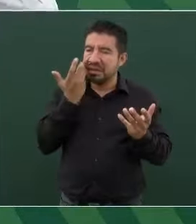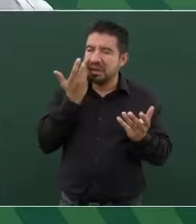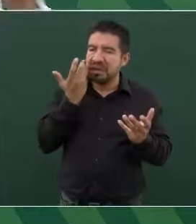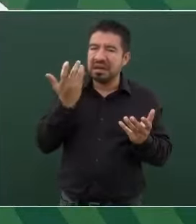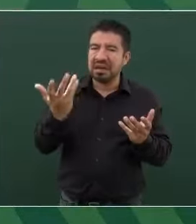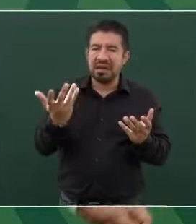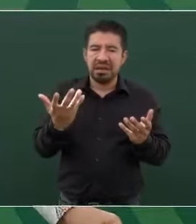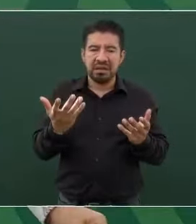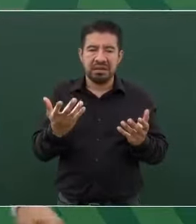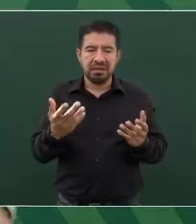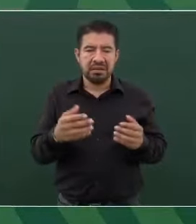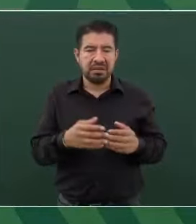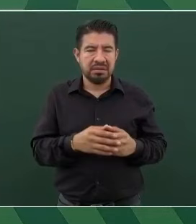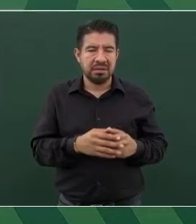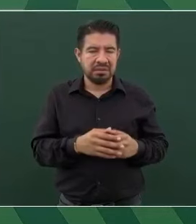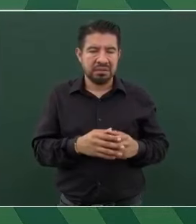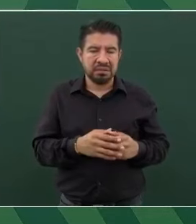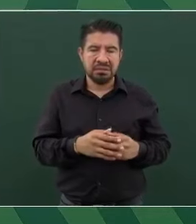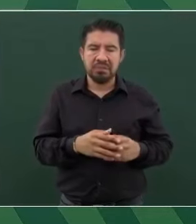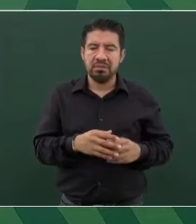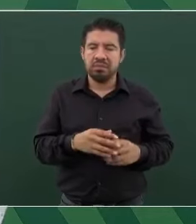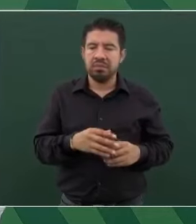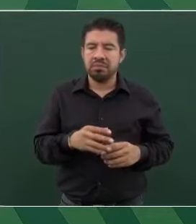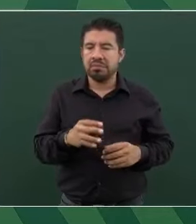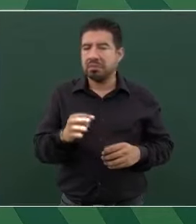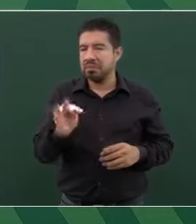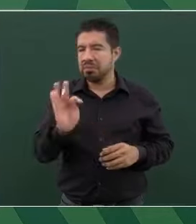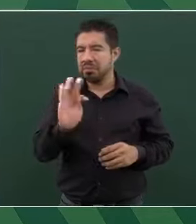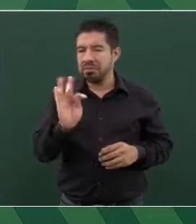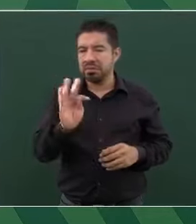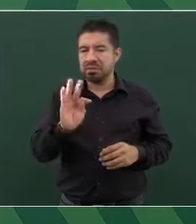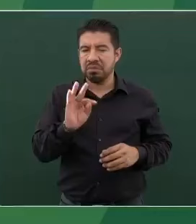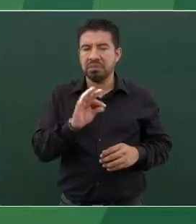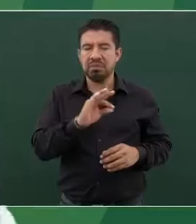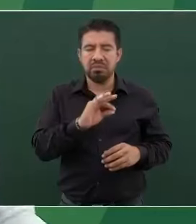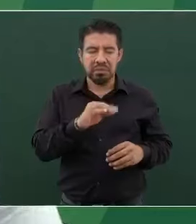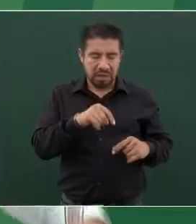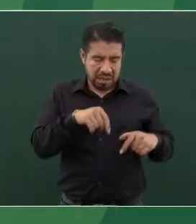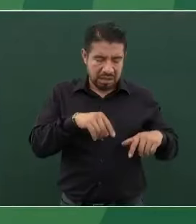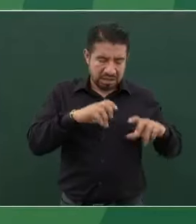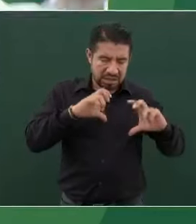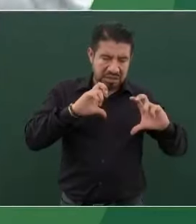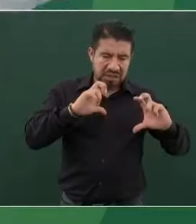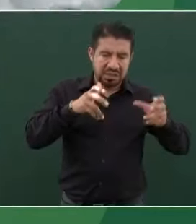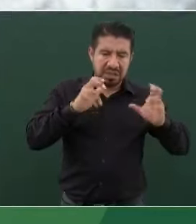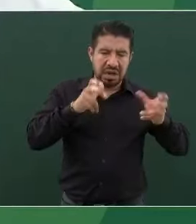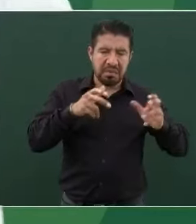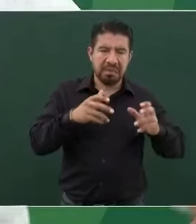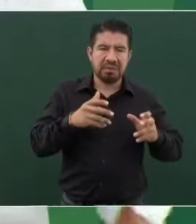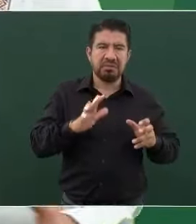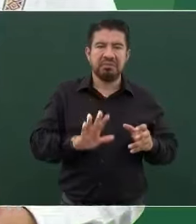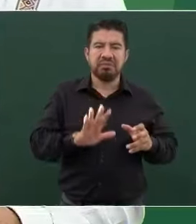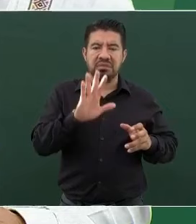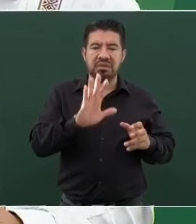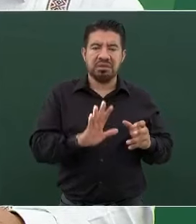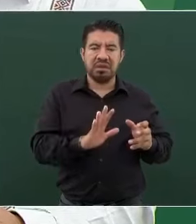pudieran sostener que Chiapas está en llamas.